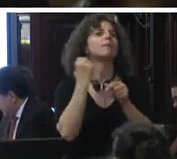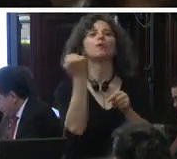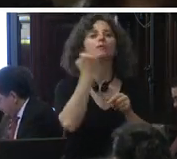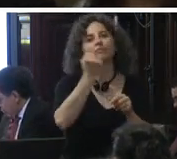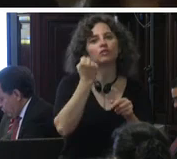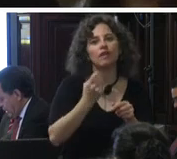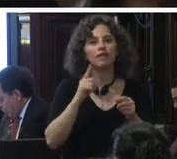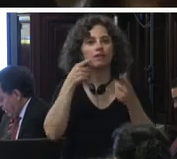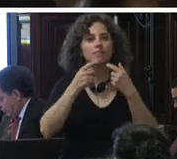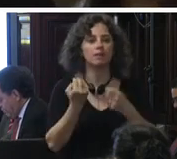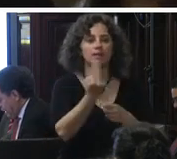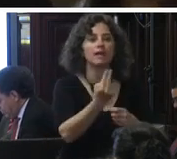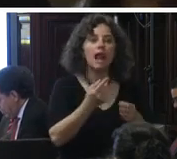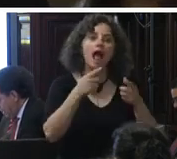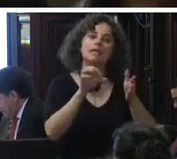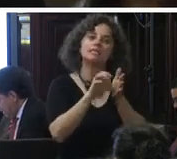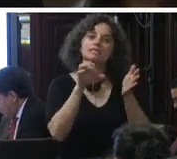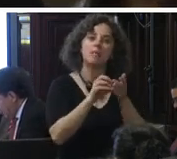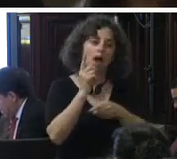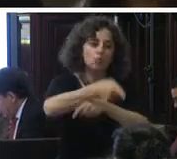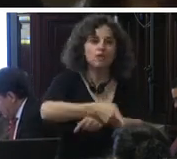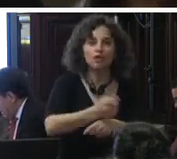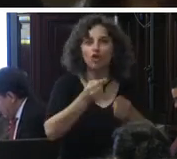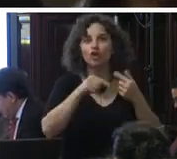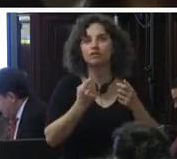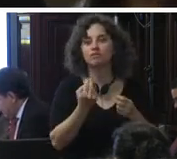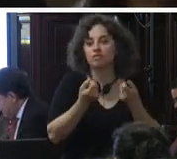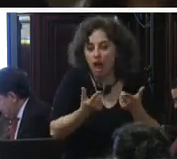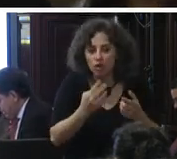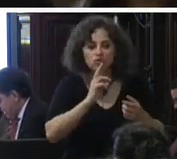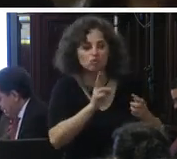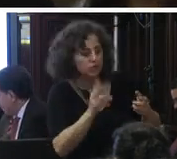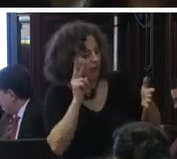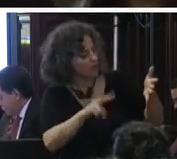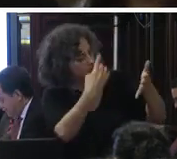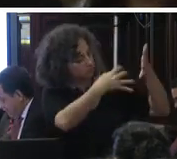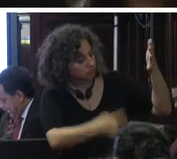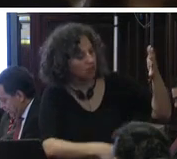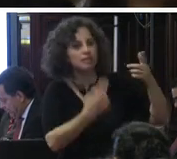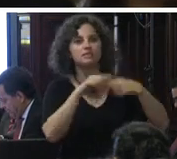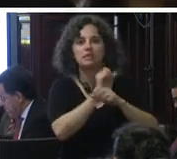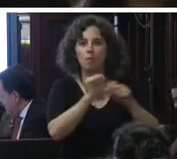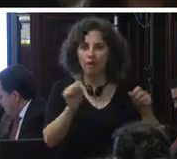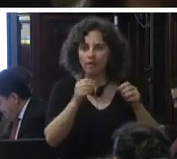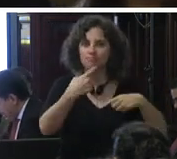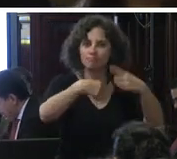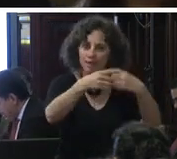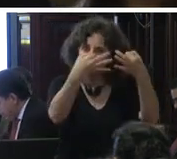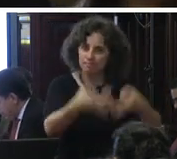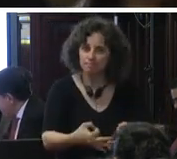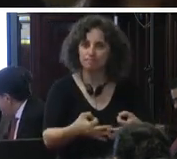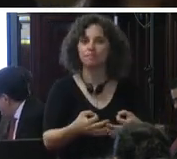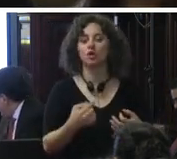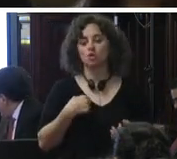al sistema acusatorio que arroje resultados para lo que todas las autoridades competentes se abocan a su efectiva implementación me